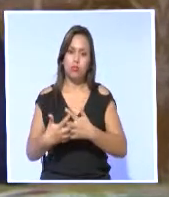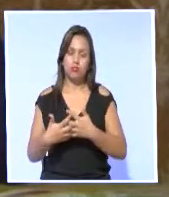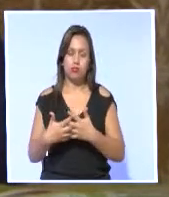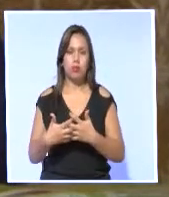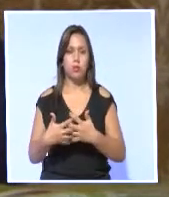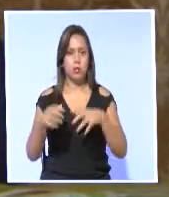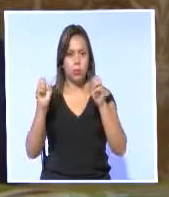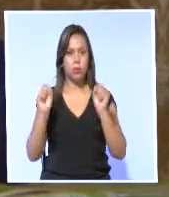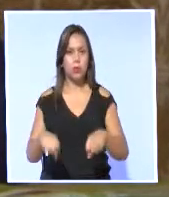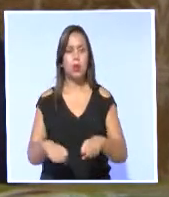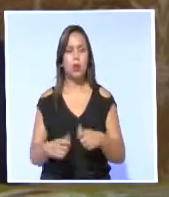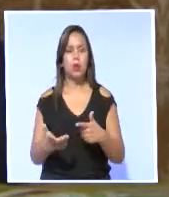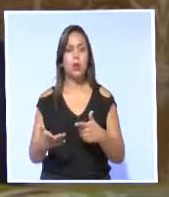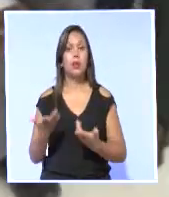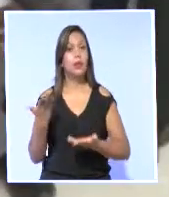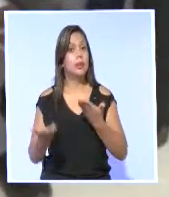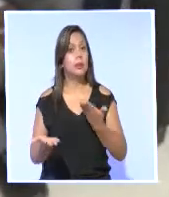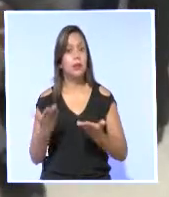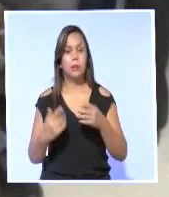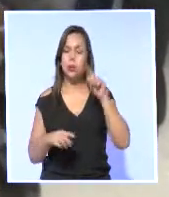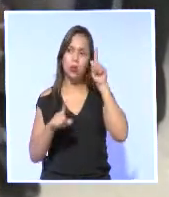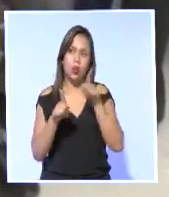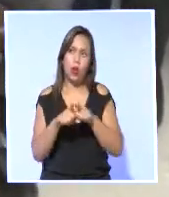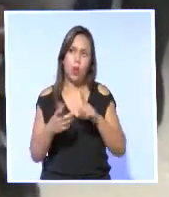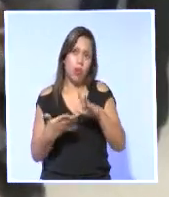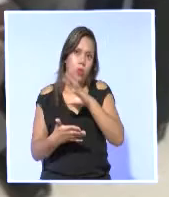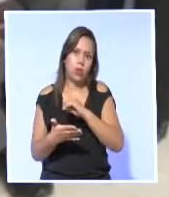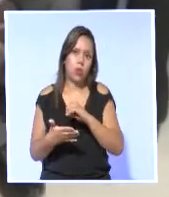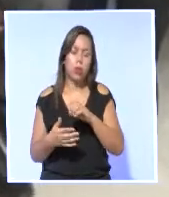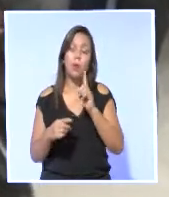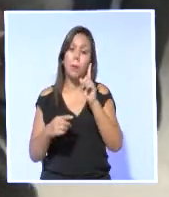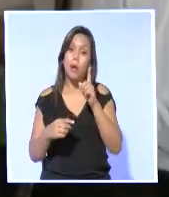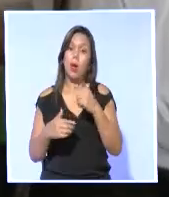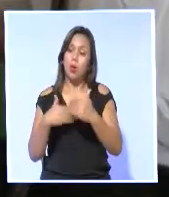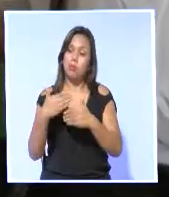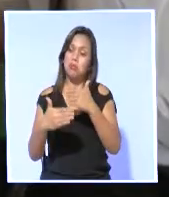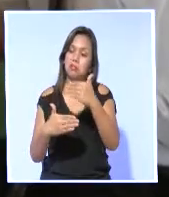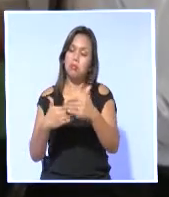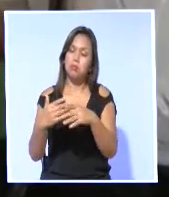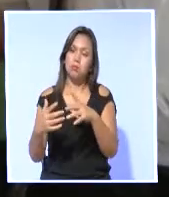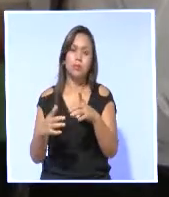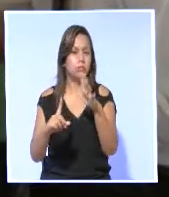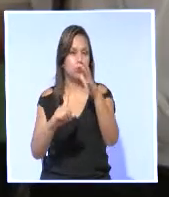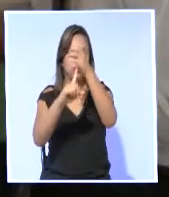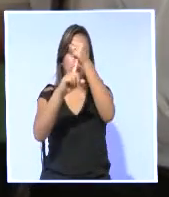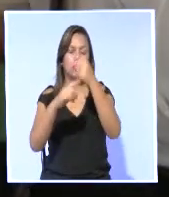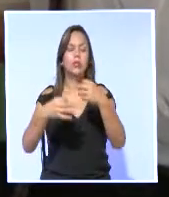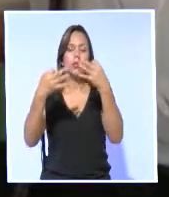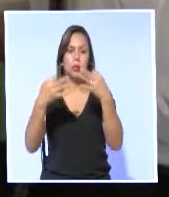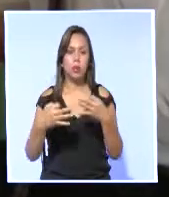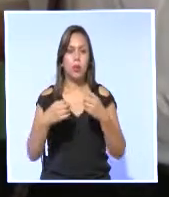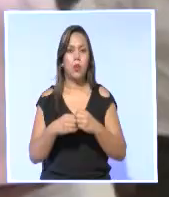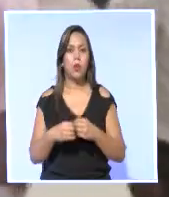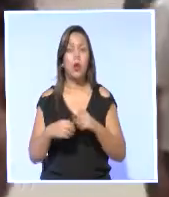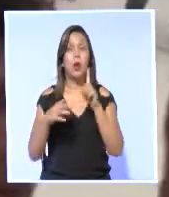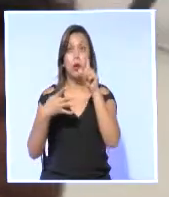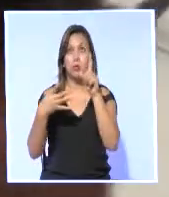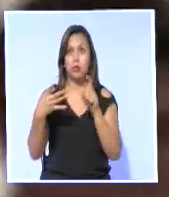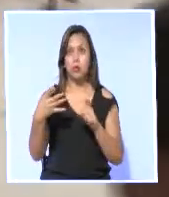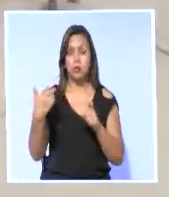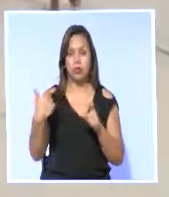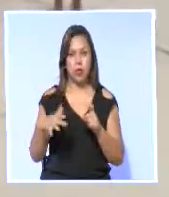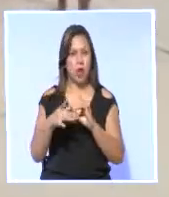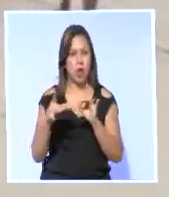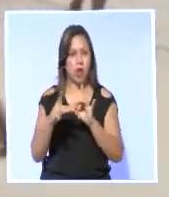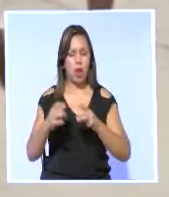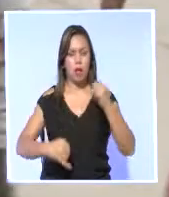necesariamente vamos a estar de acuerdo con todo. Está previsto que un equipo de la presidencia sintetice todas las preguntas recibidas y aliste el contenido final del